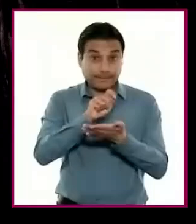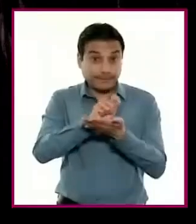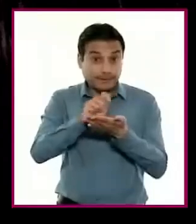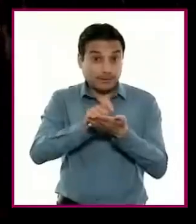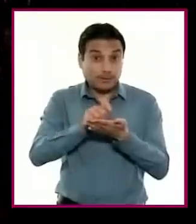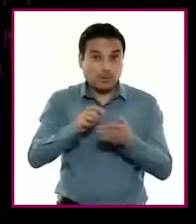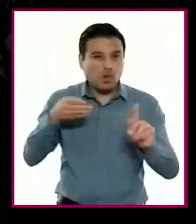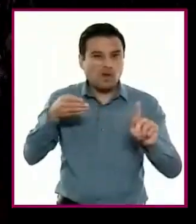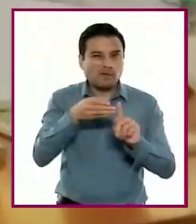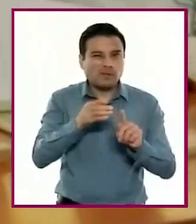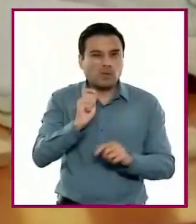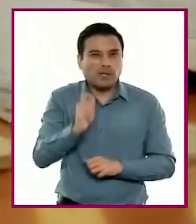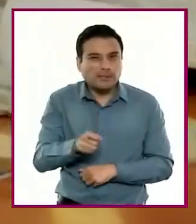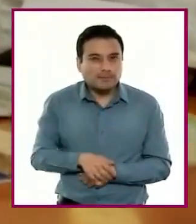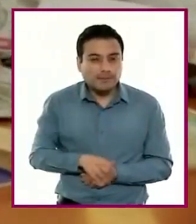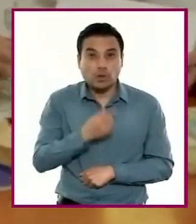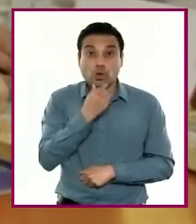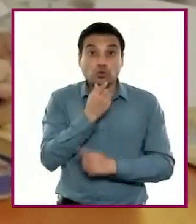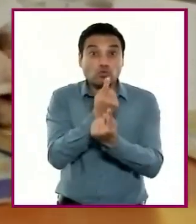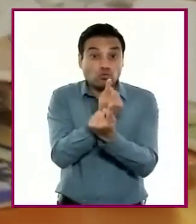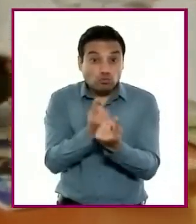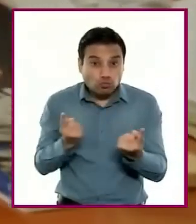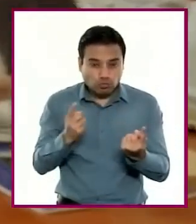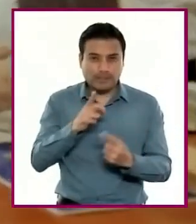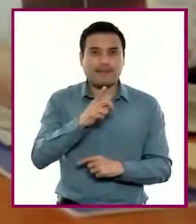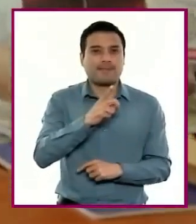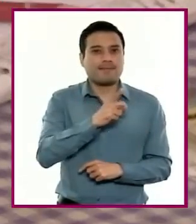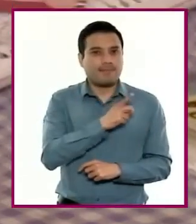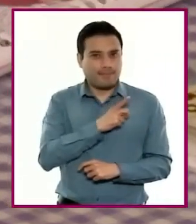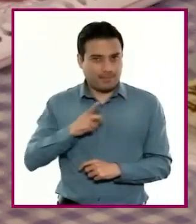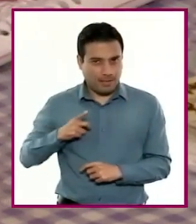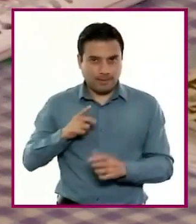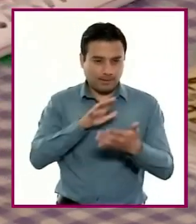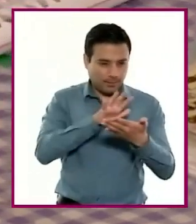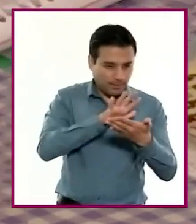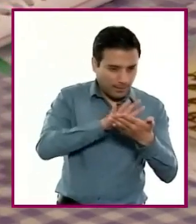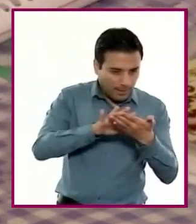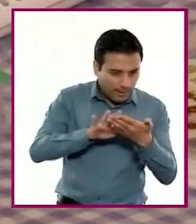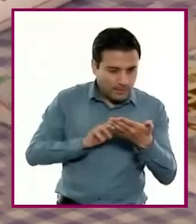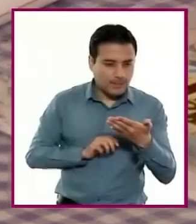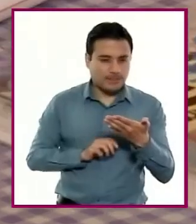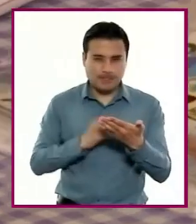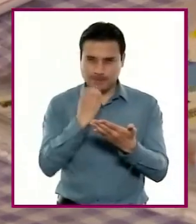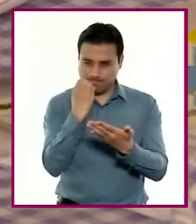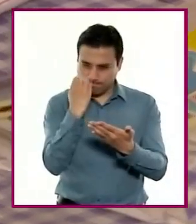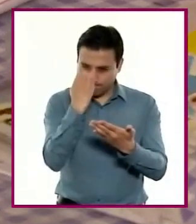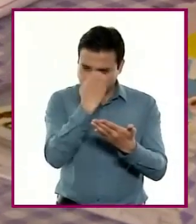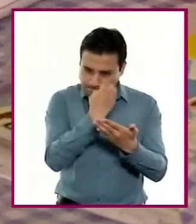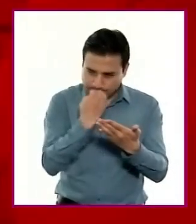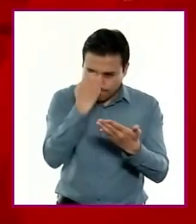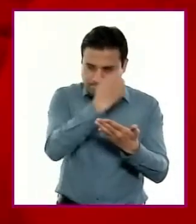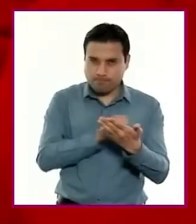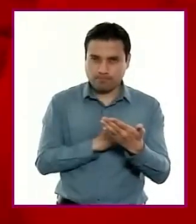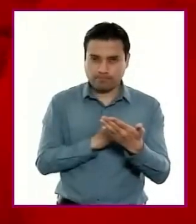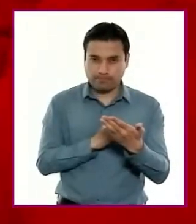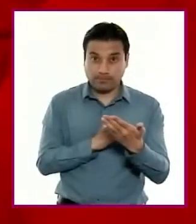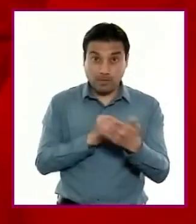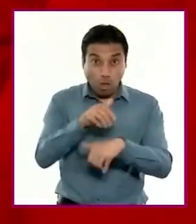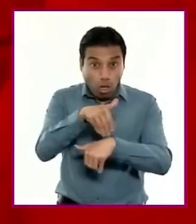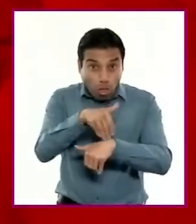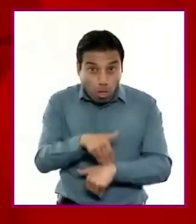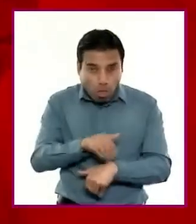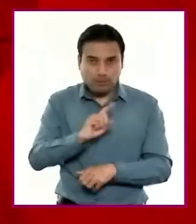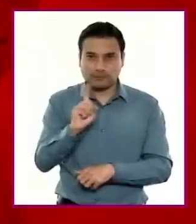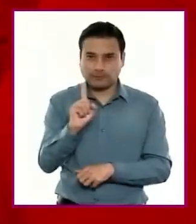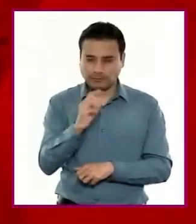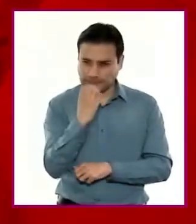niñas y niños lean y escriban con una mirada cada vez más crítica, es decir, que aprendan a cuestionar lo que leen y que revisen en lo